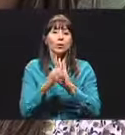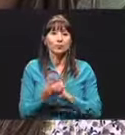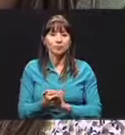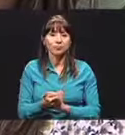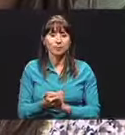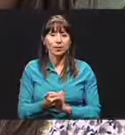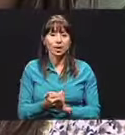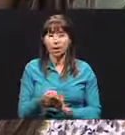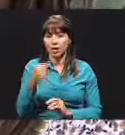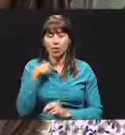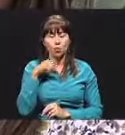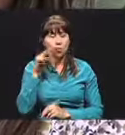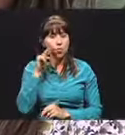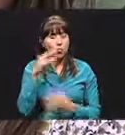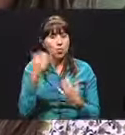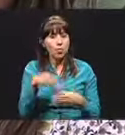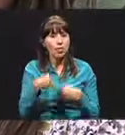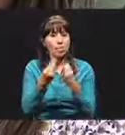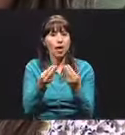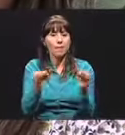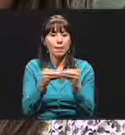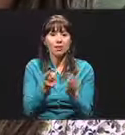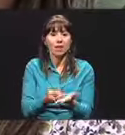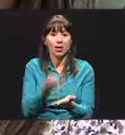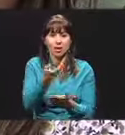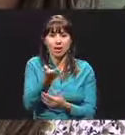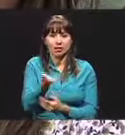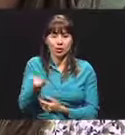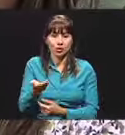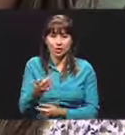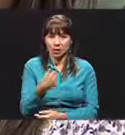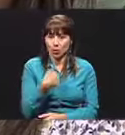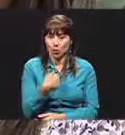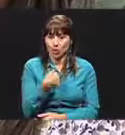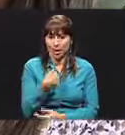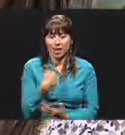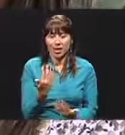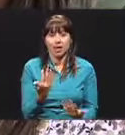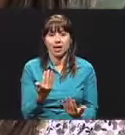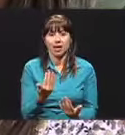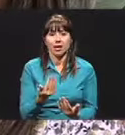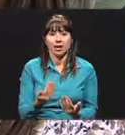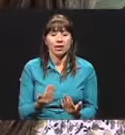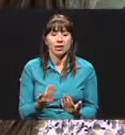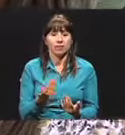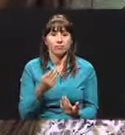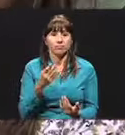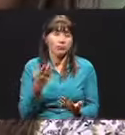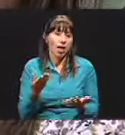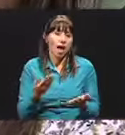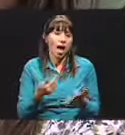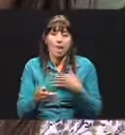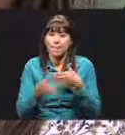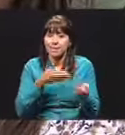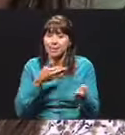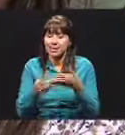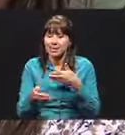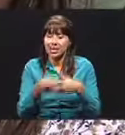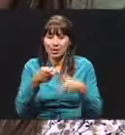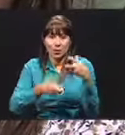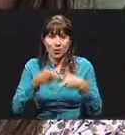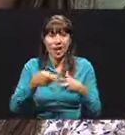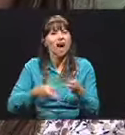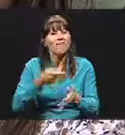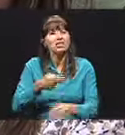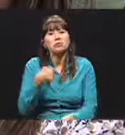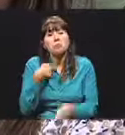a valorar más las cosas, a valorar más lo que uno tiene y ver que a veces, pese a las dificultades, a veces uno